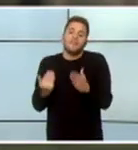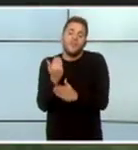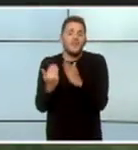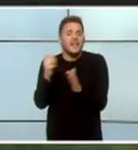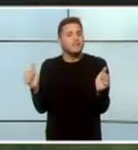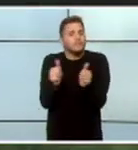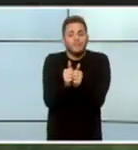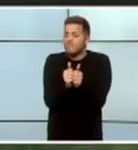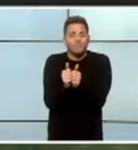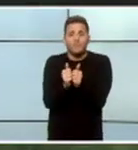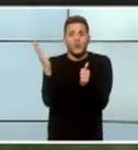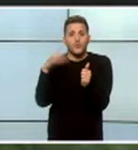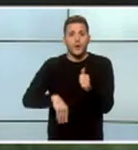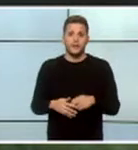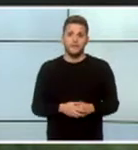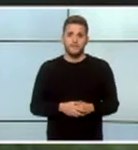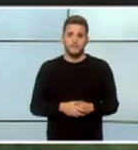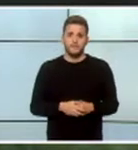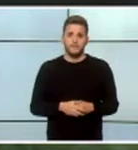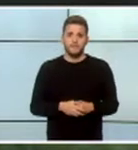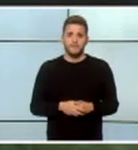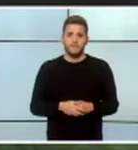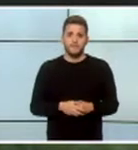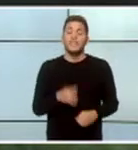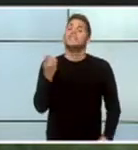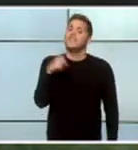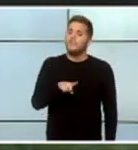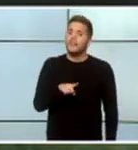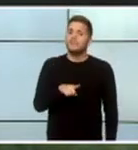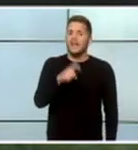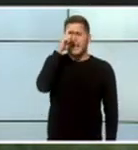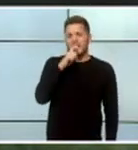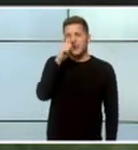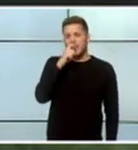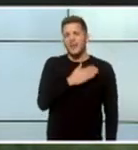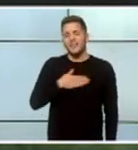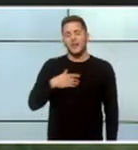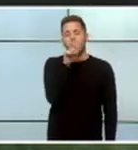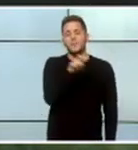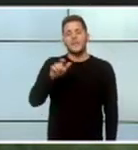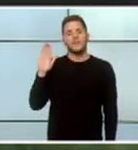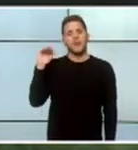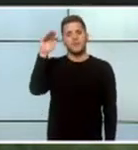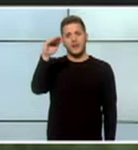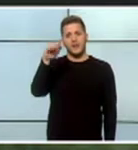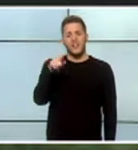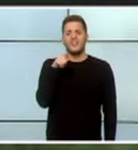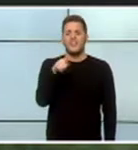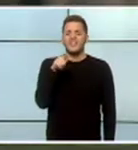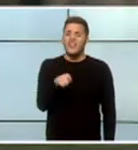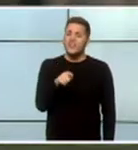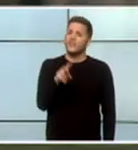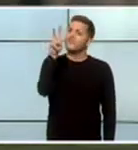días... ...también... ...quiero recordar... ...a los inmigrantes... ...que se juegan la